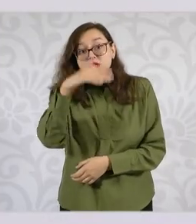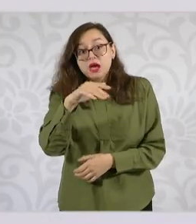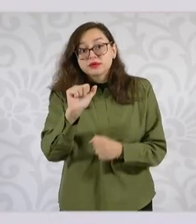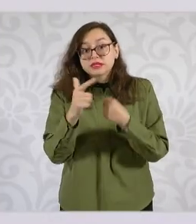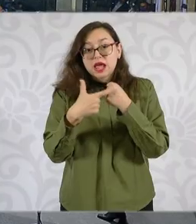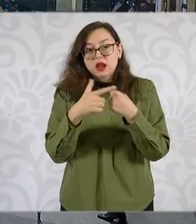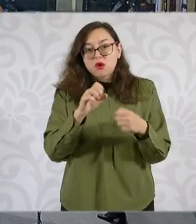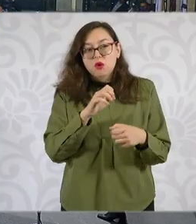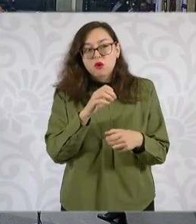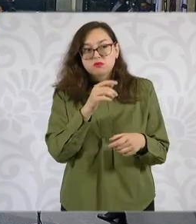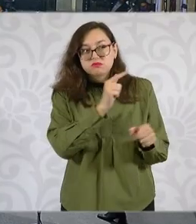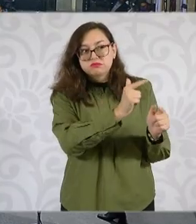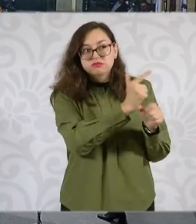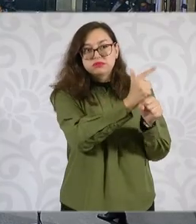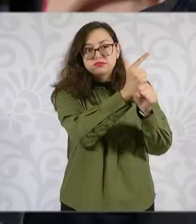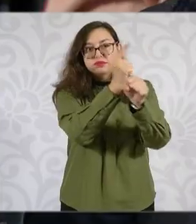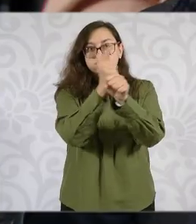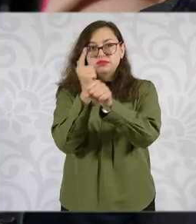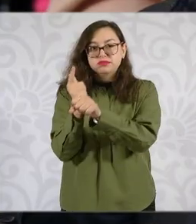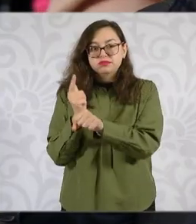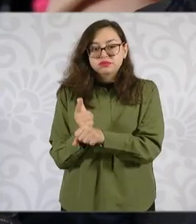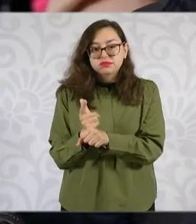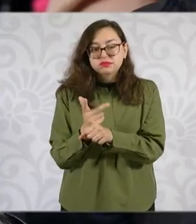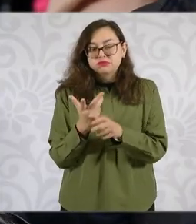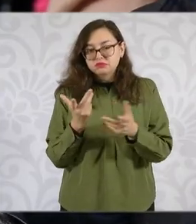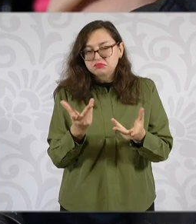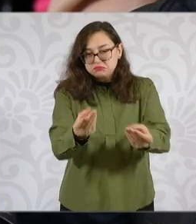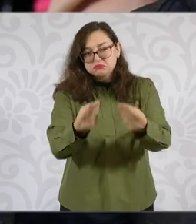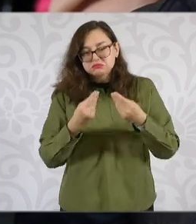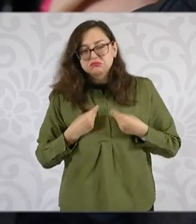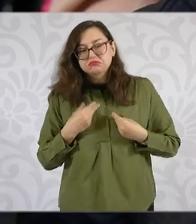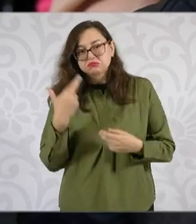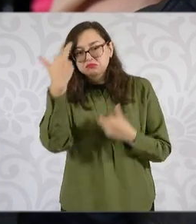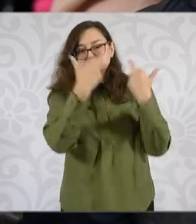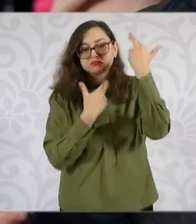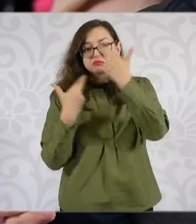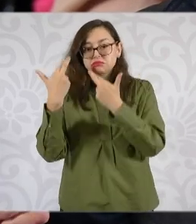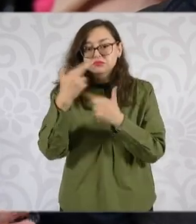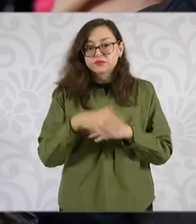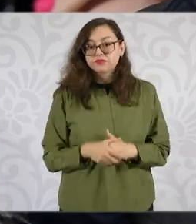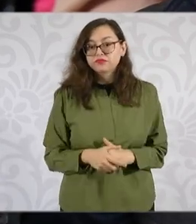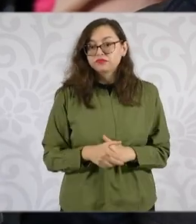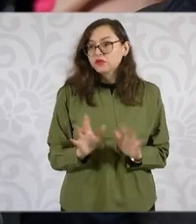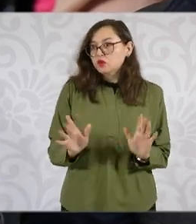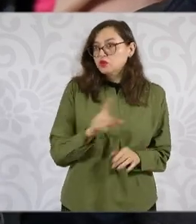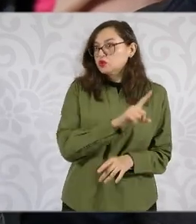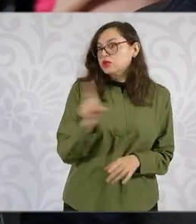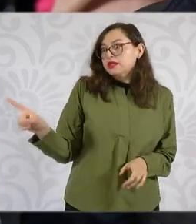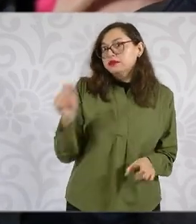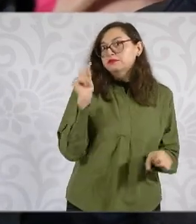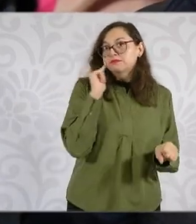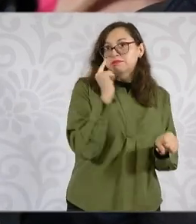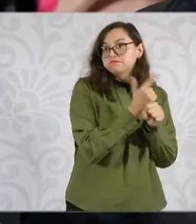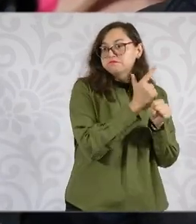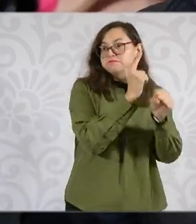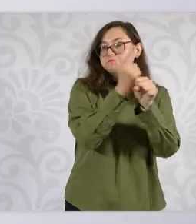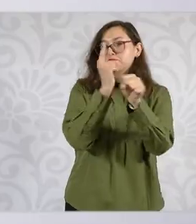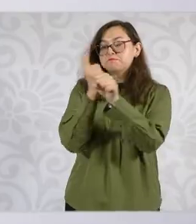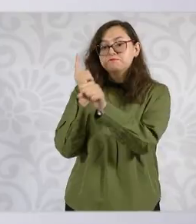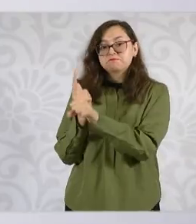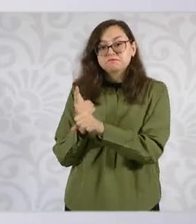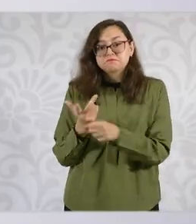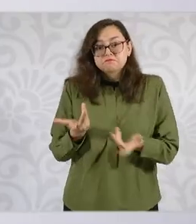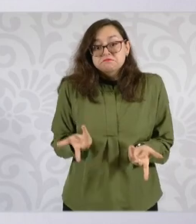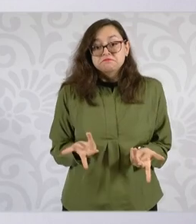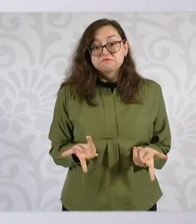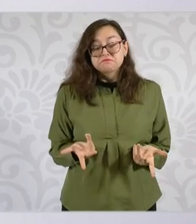revisamos. ¿Hasta el momento no lo tenían detectado como un modus operandi en esas aduanas? Pues hay que